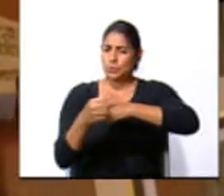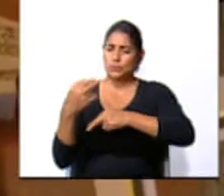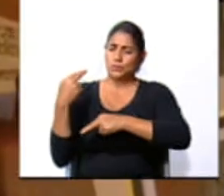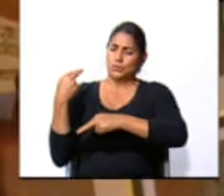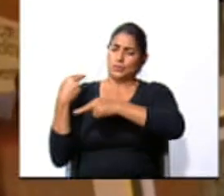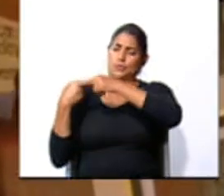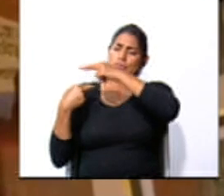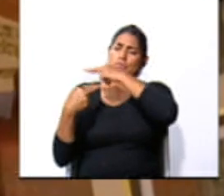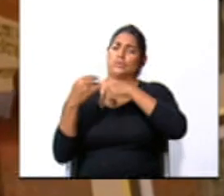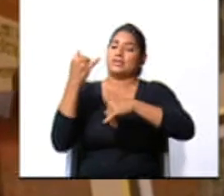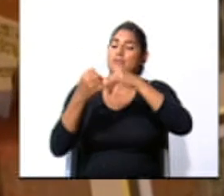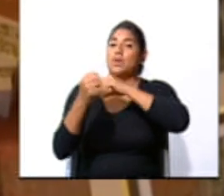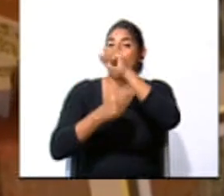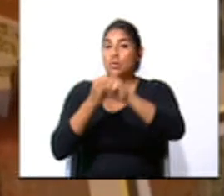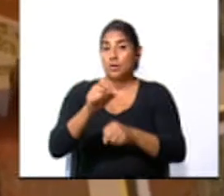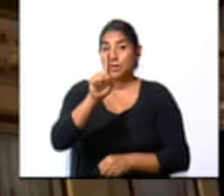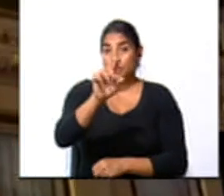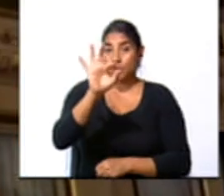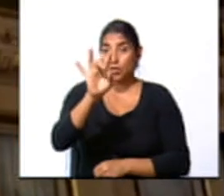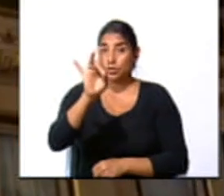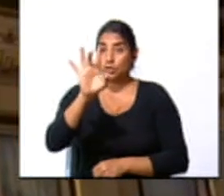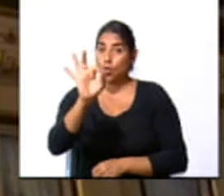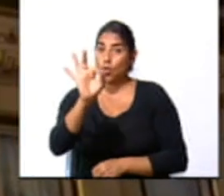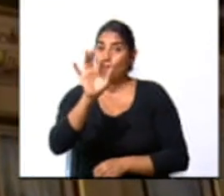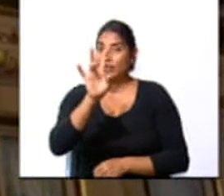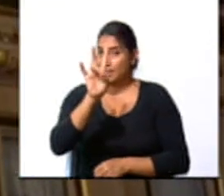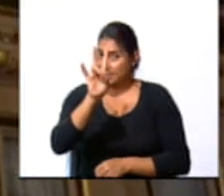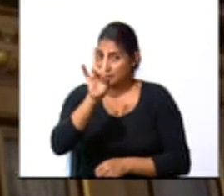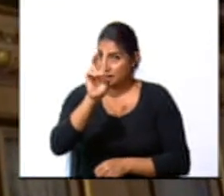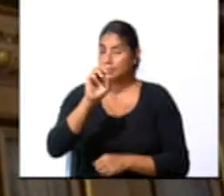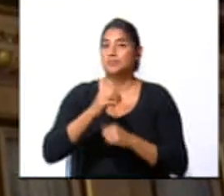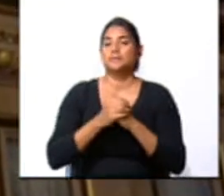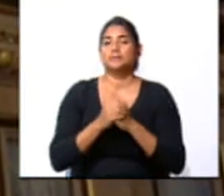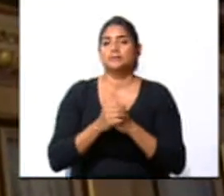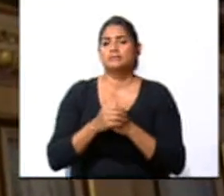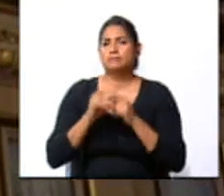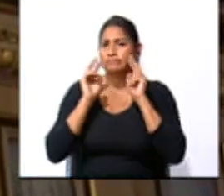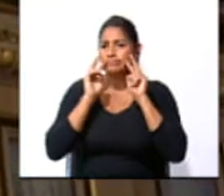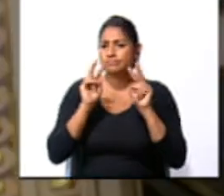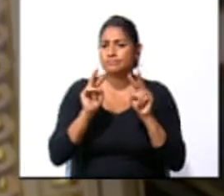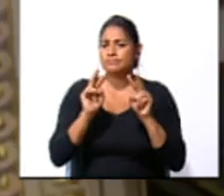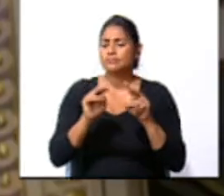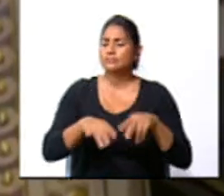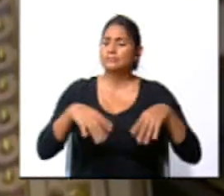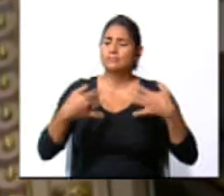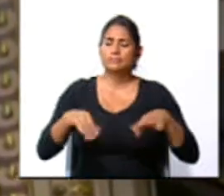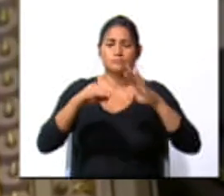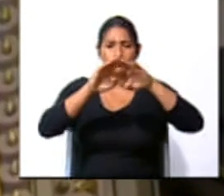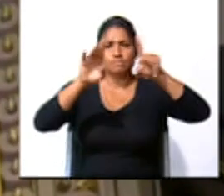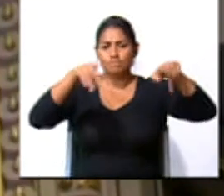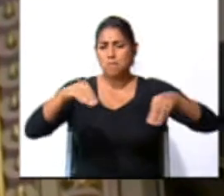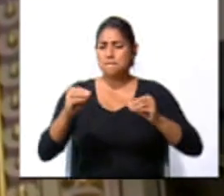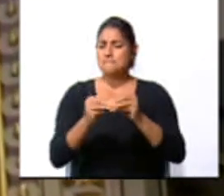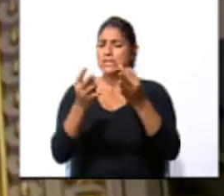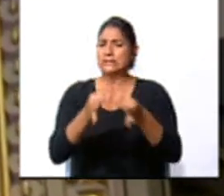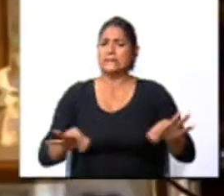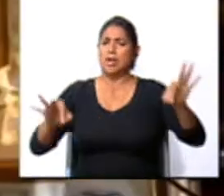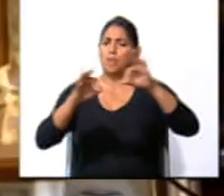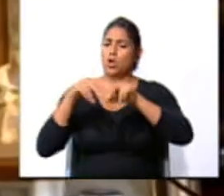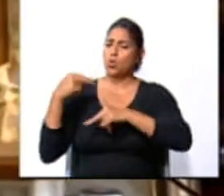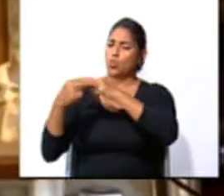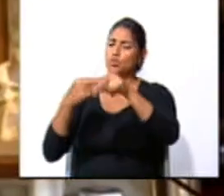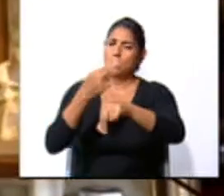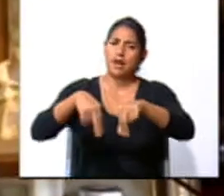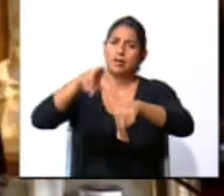terminado en el año de 1897. Se le considera uno de los inmuebles más importantes de la historia